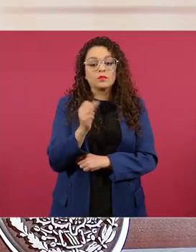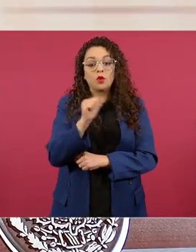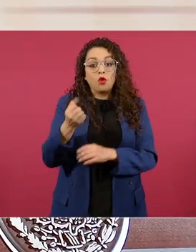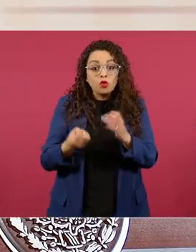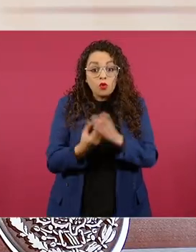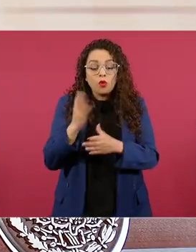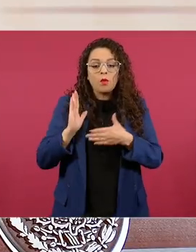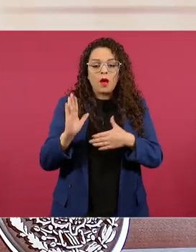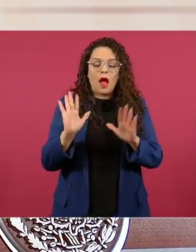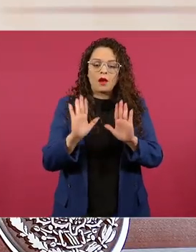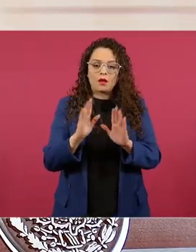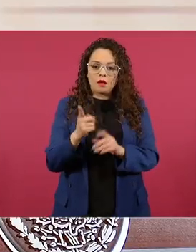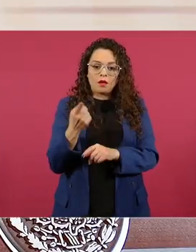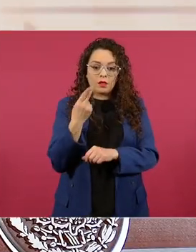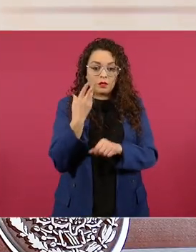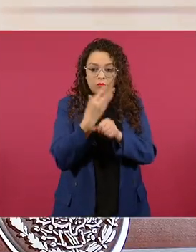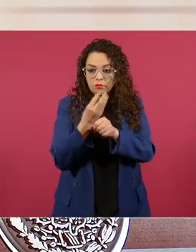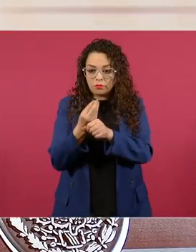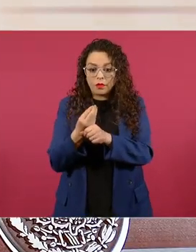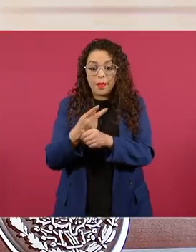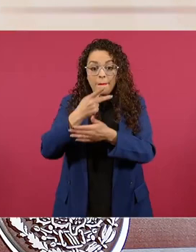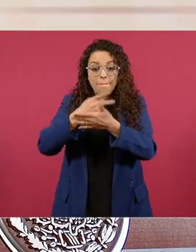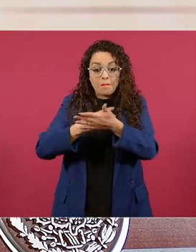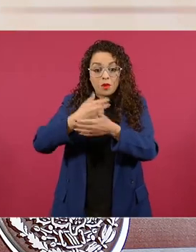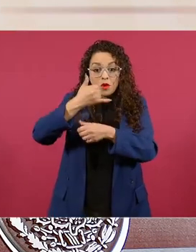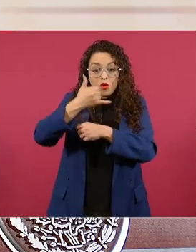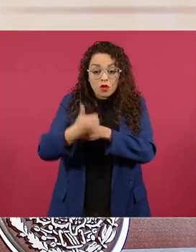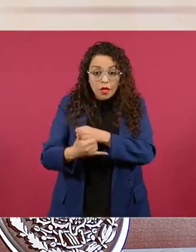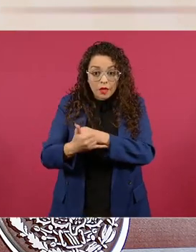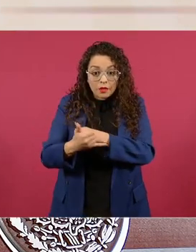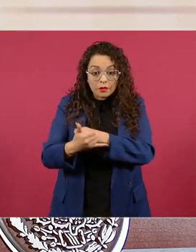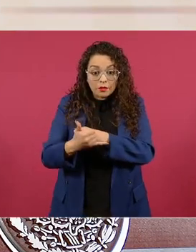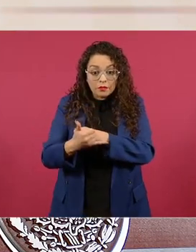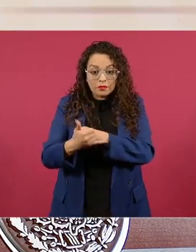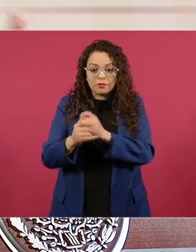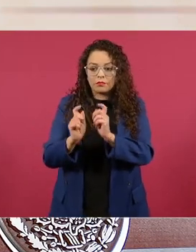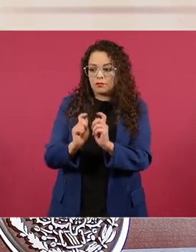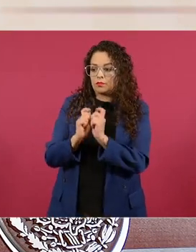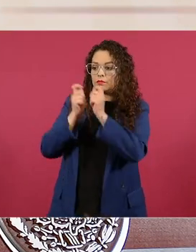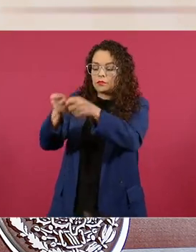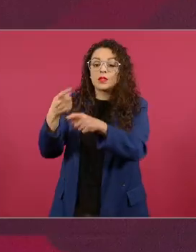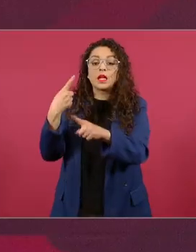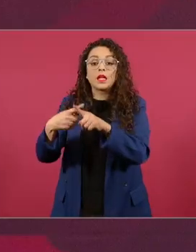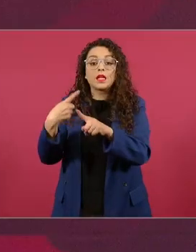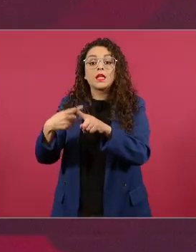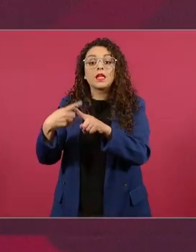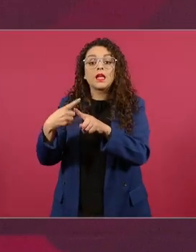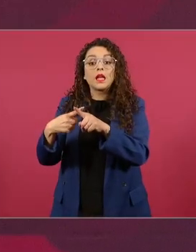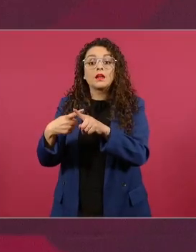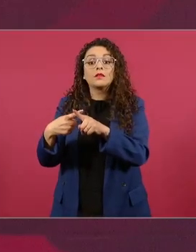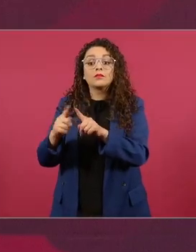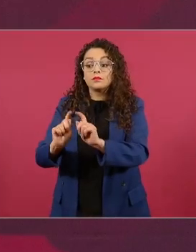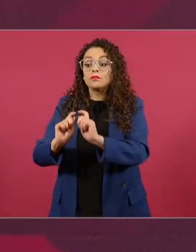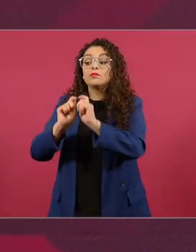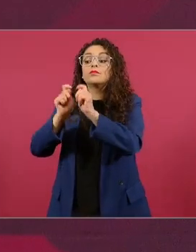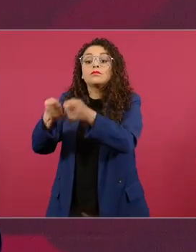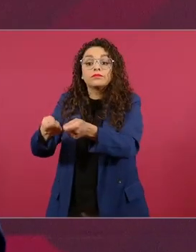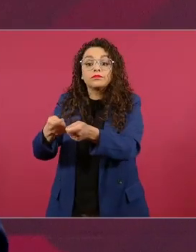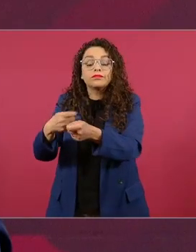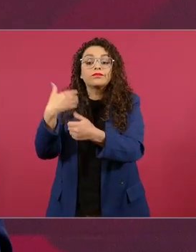y le vamos a dejar los proyectos al nuevo gobierno y yo espero